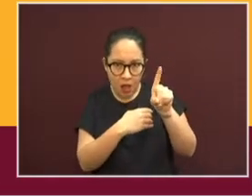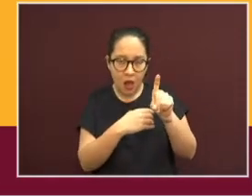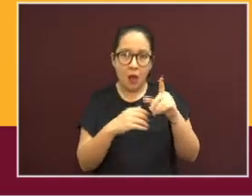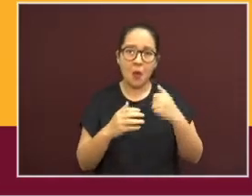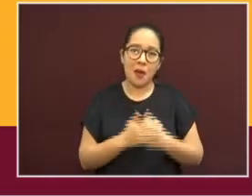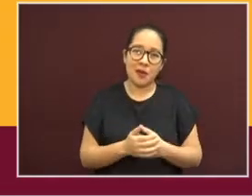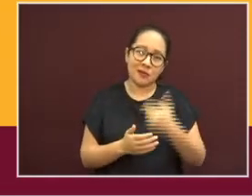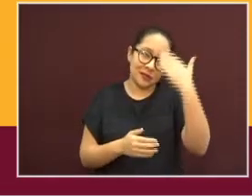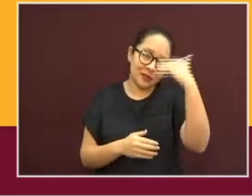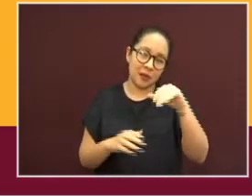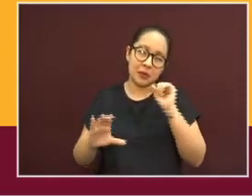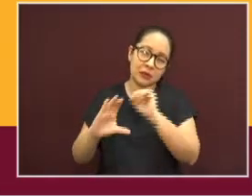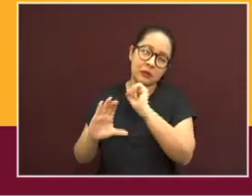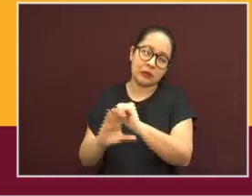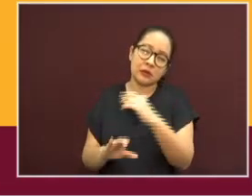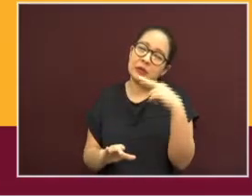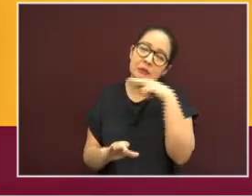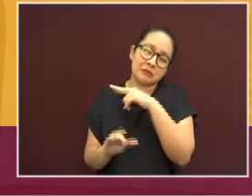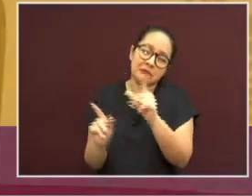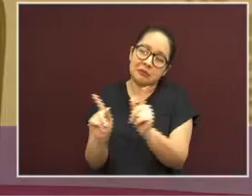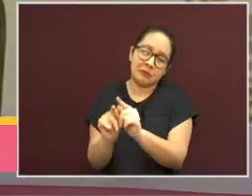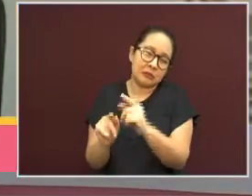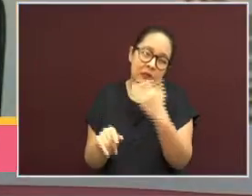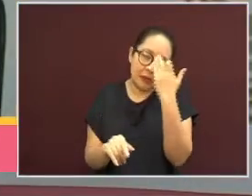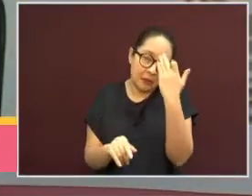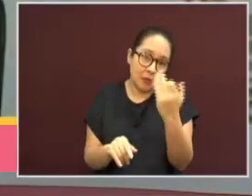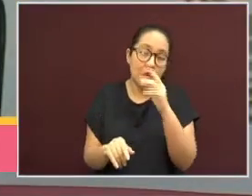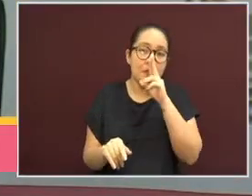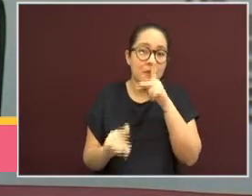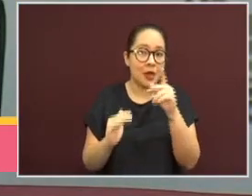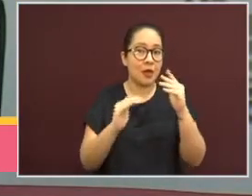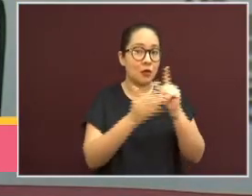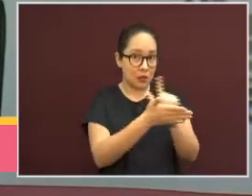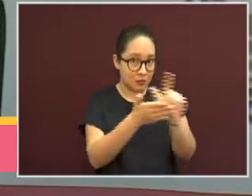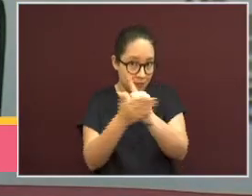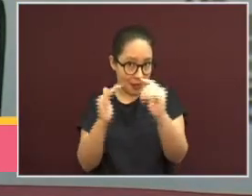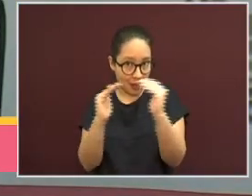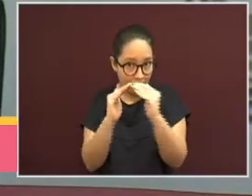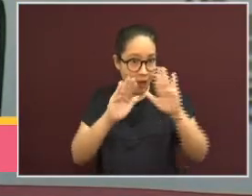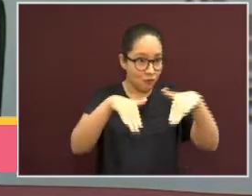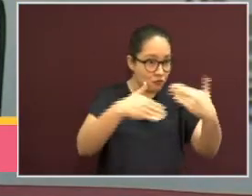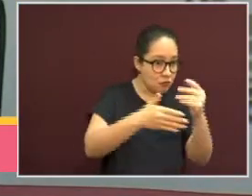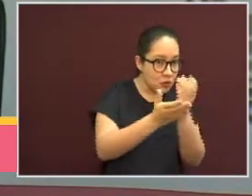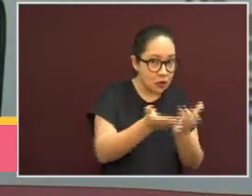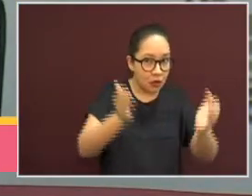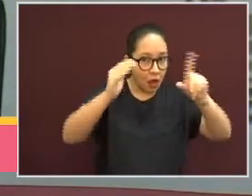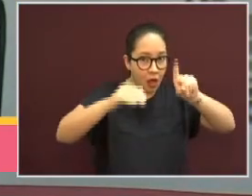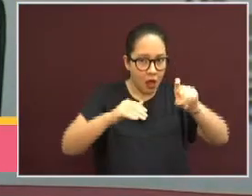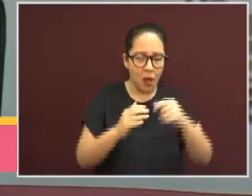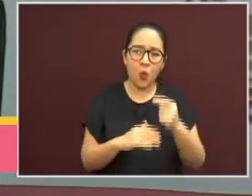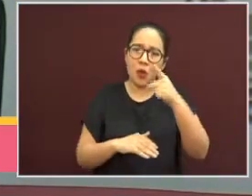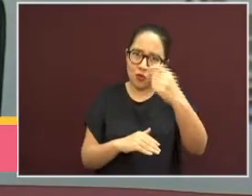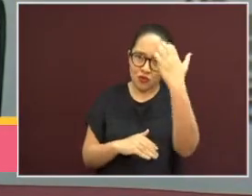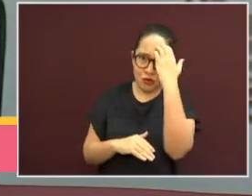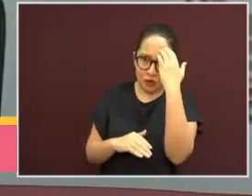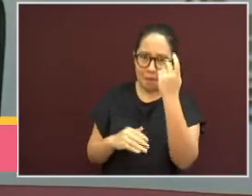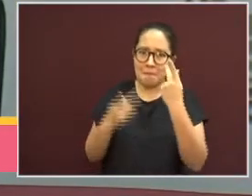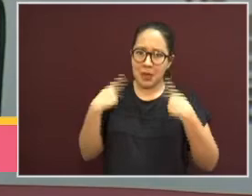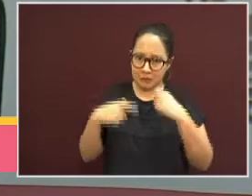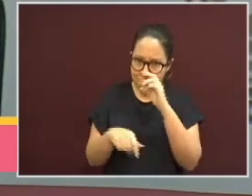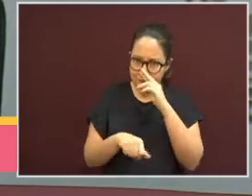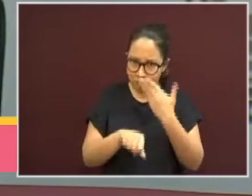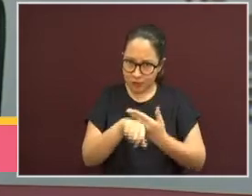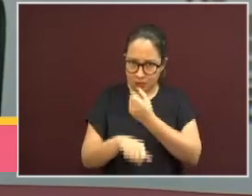otra vez millones de mosquitos. Les invito a abrir sus puertas a los compañeros que trabajan en el control de vectores. Son